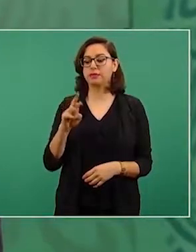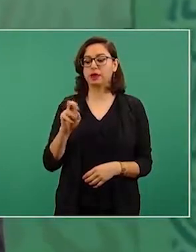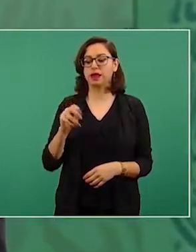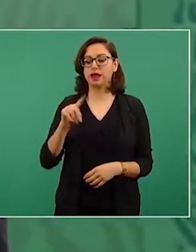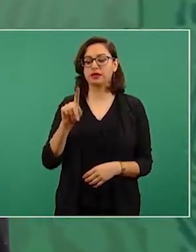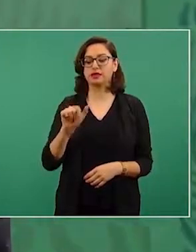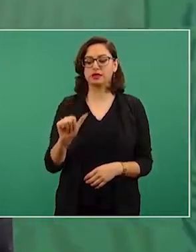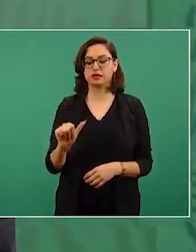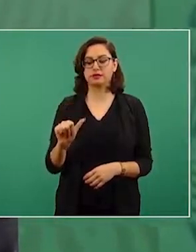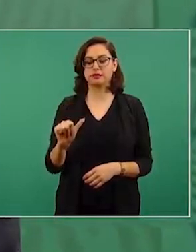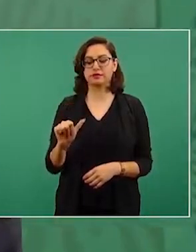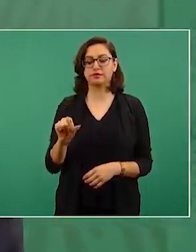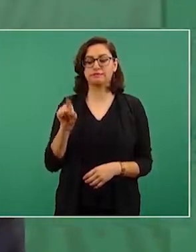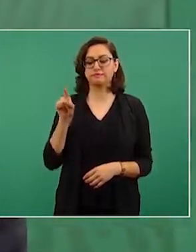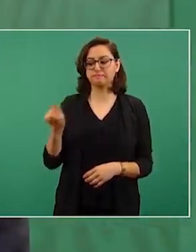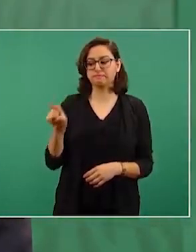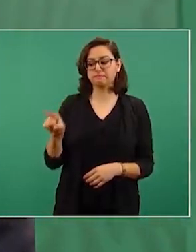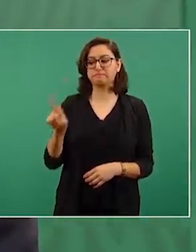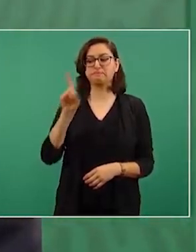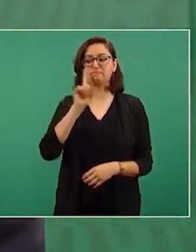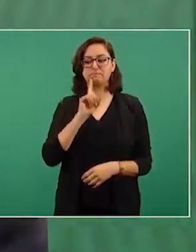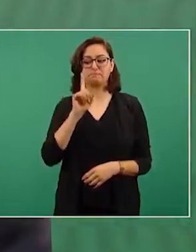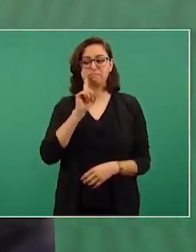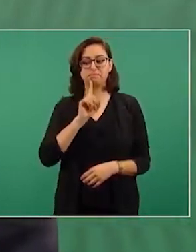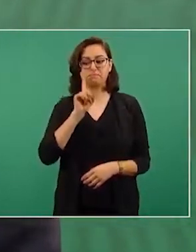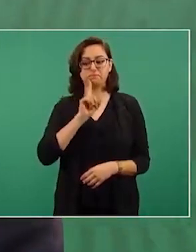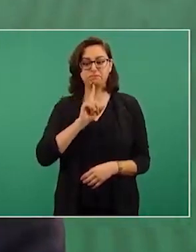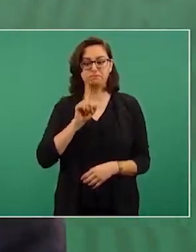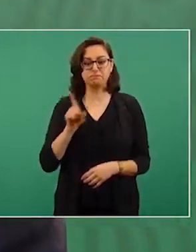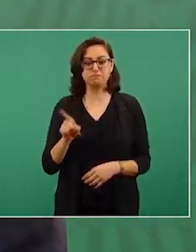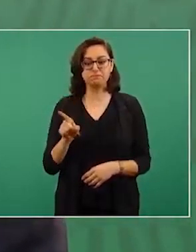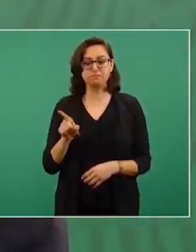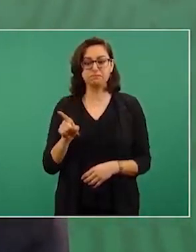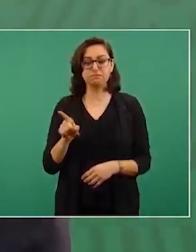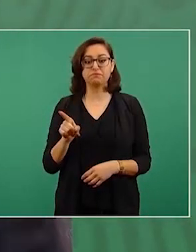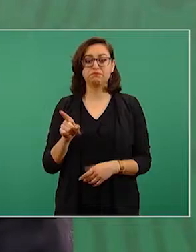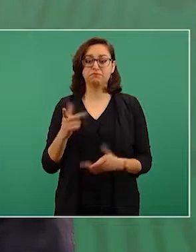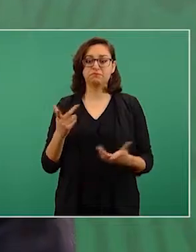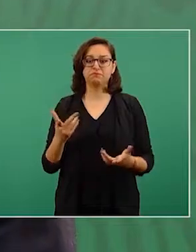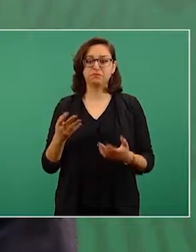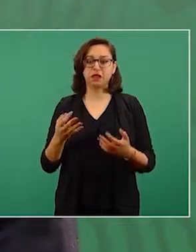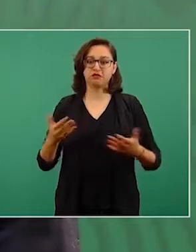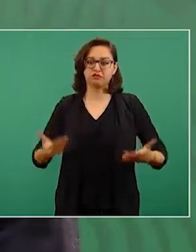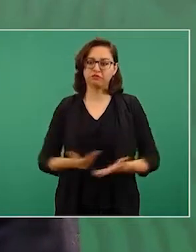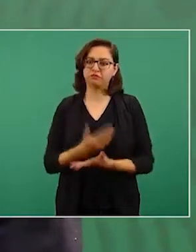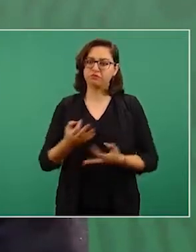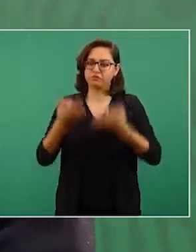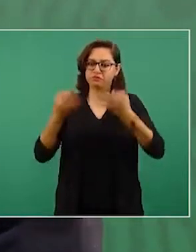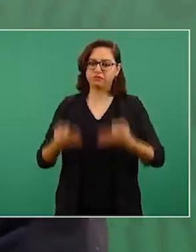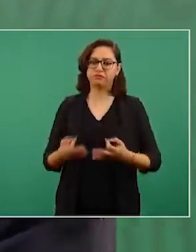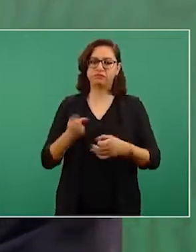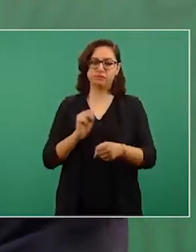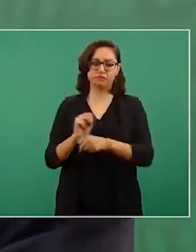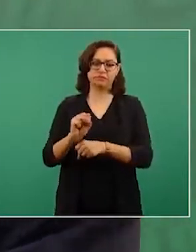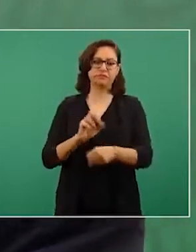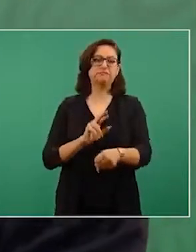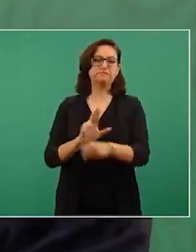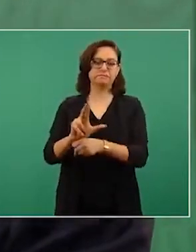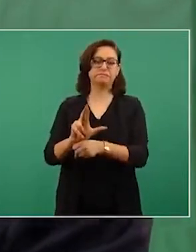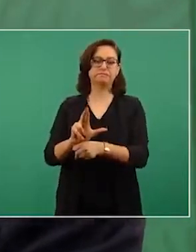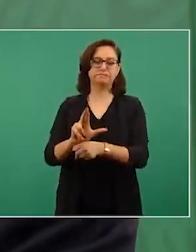salvadoreña, fue